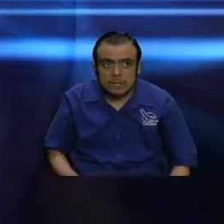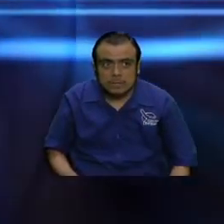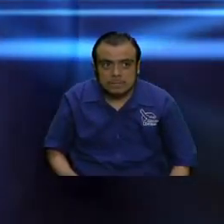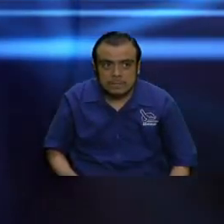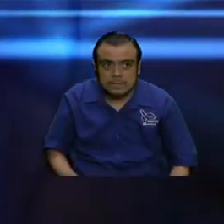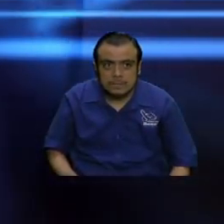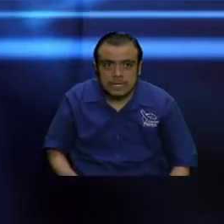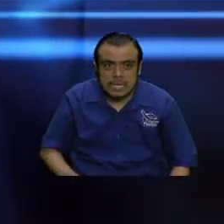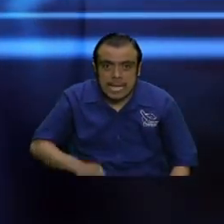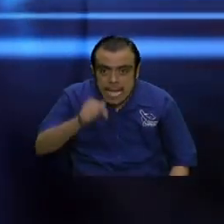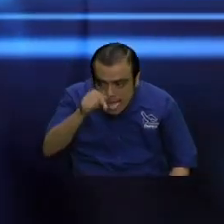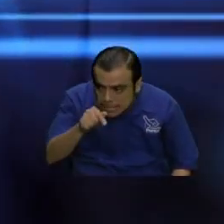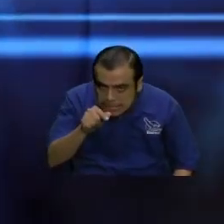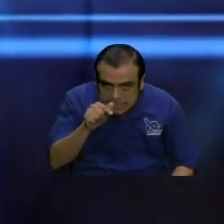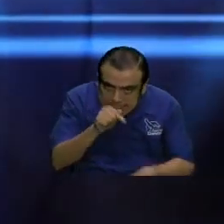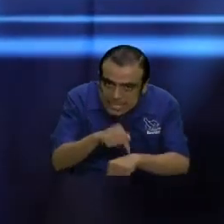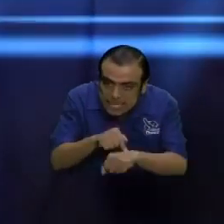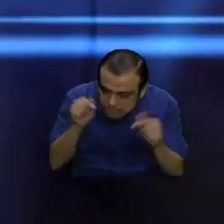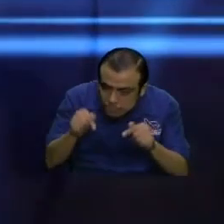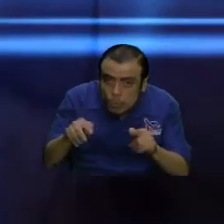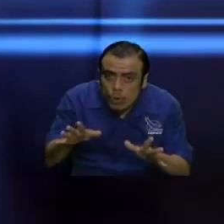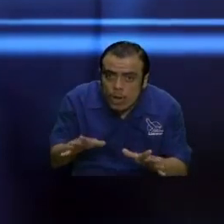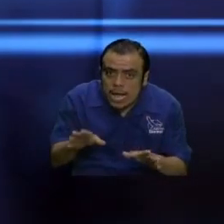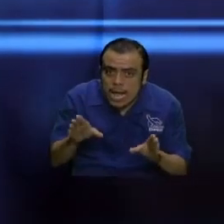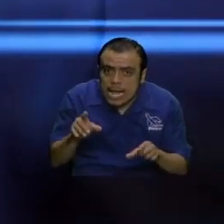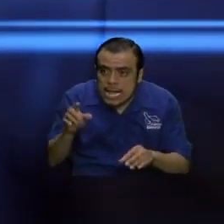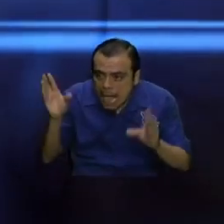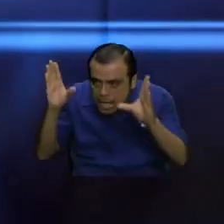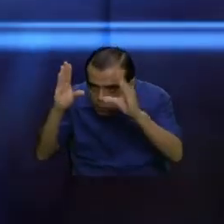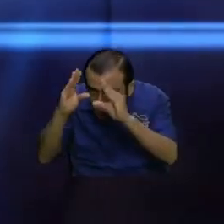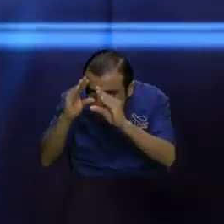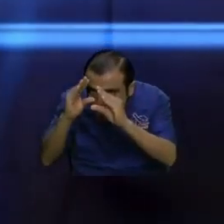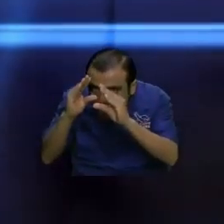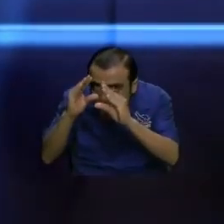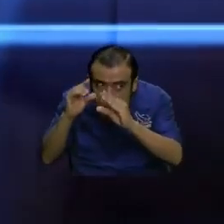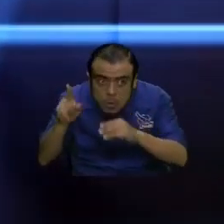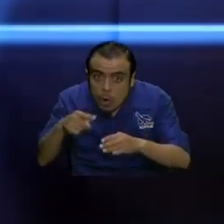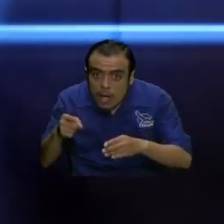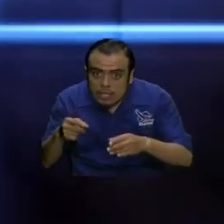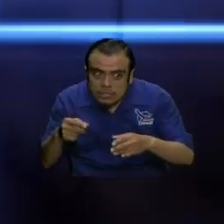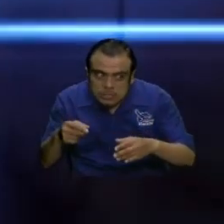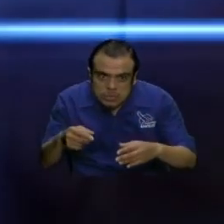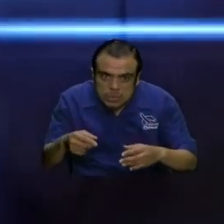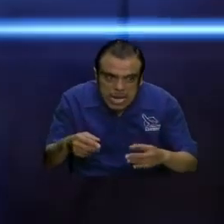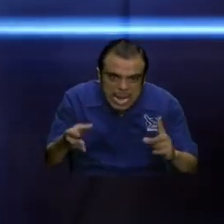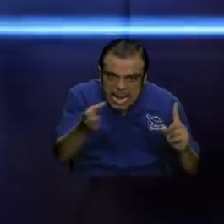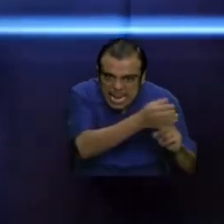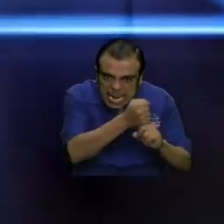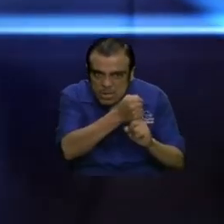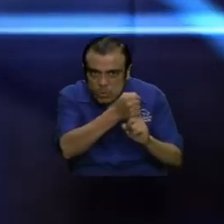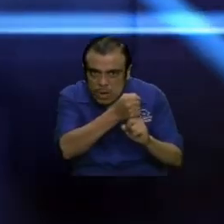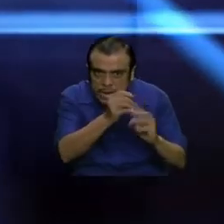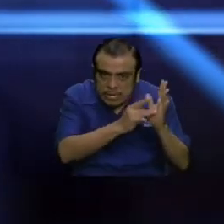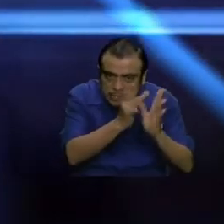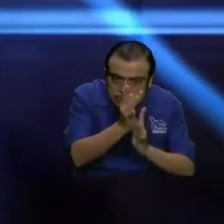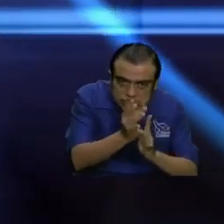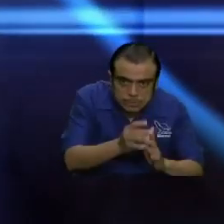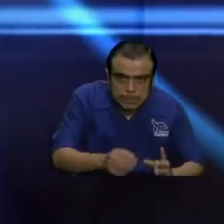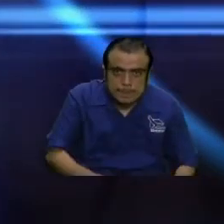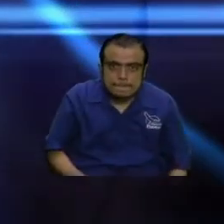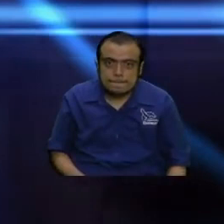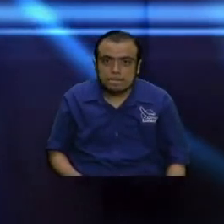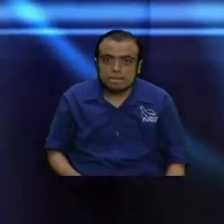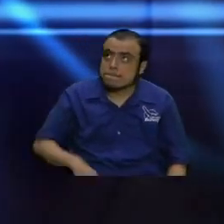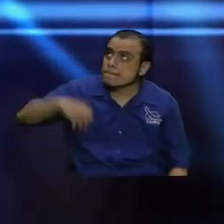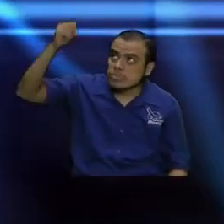es decir en ese momentito era el tiempo de las tinieblas cuando lo agarraron a Jesús si hubiera sido el tiempo de la luz no lo hubieran podido